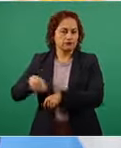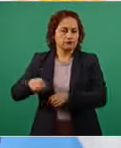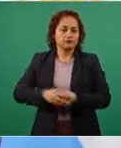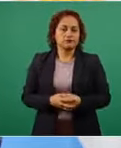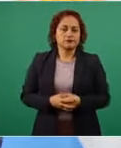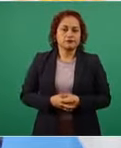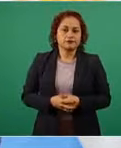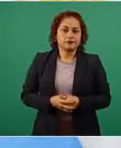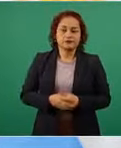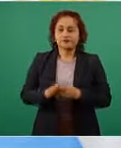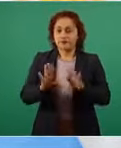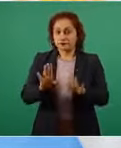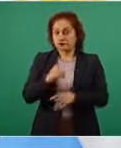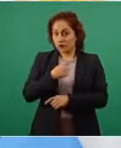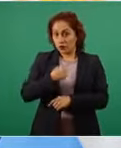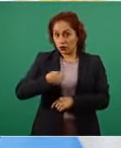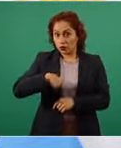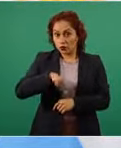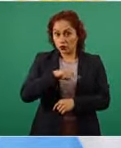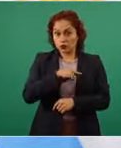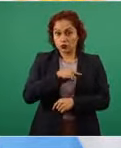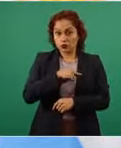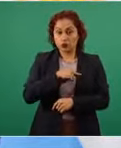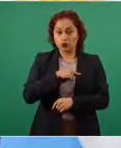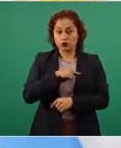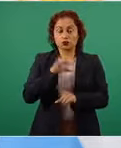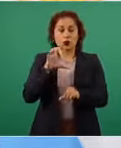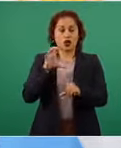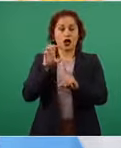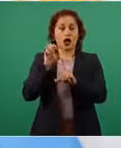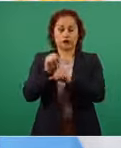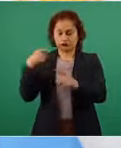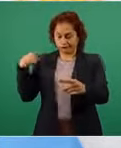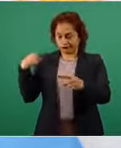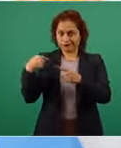logramos Merced a ese tiempo inicial de